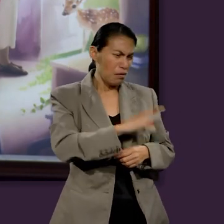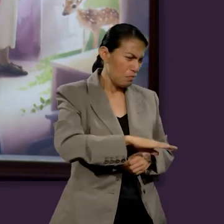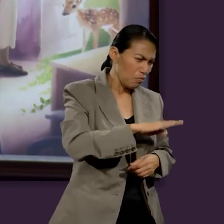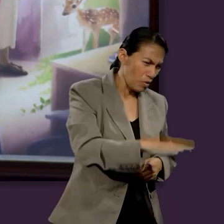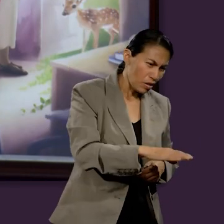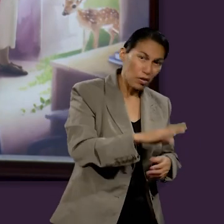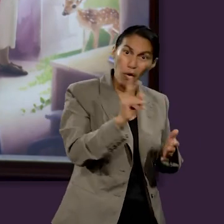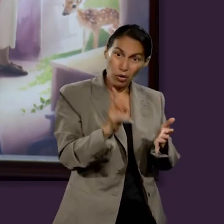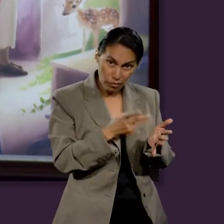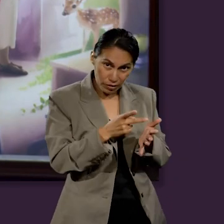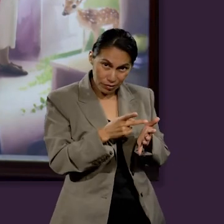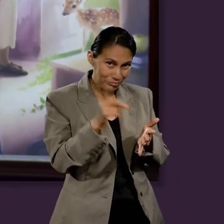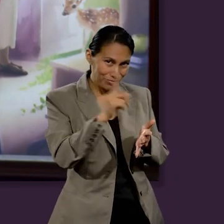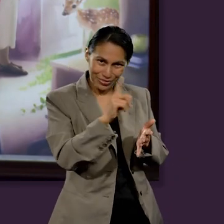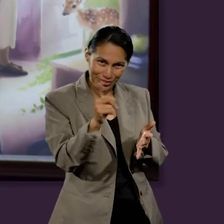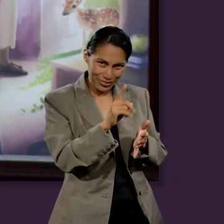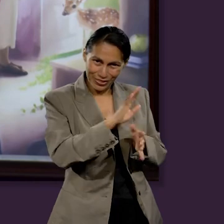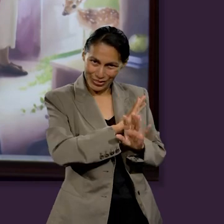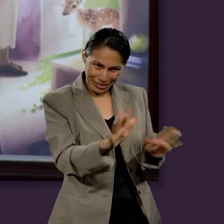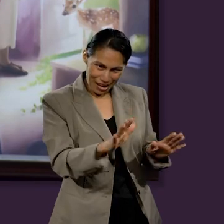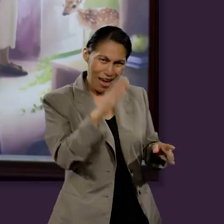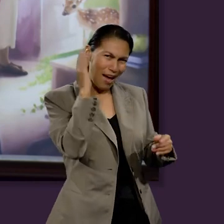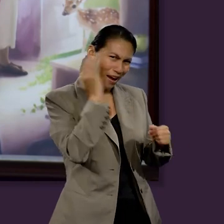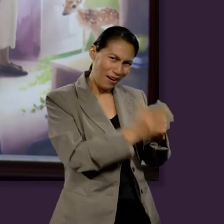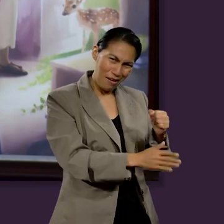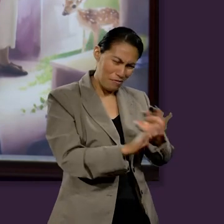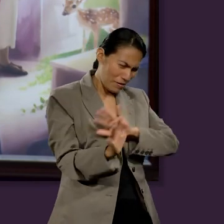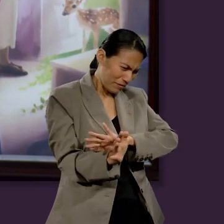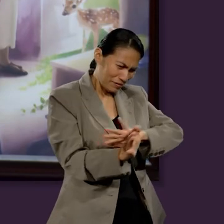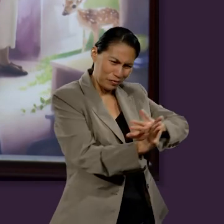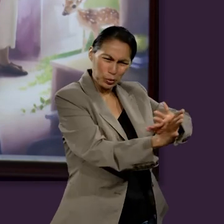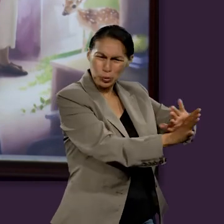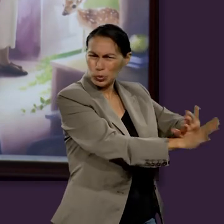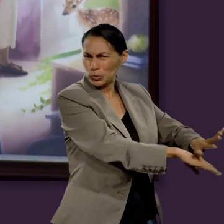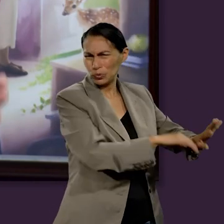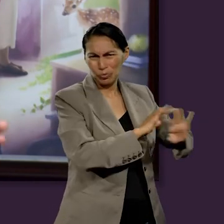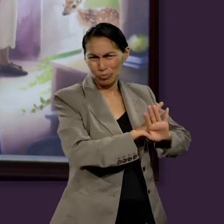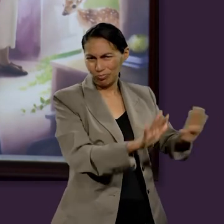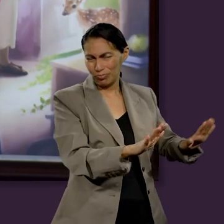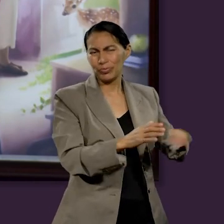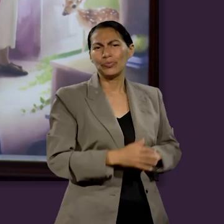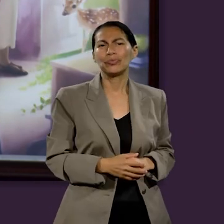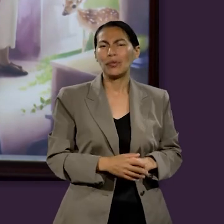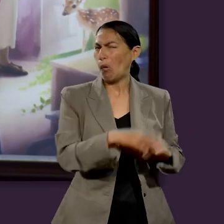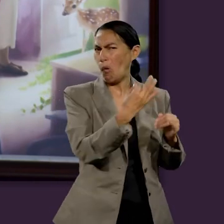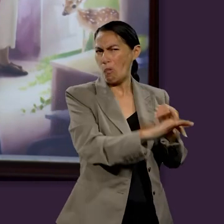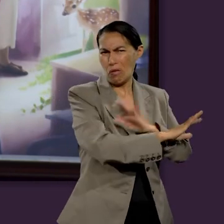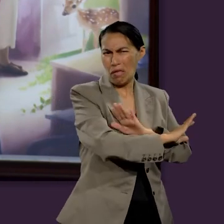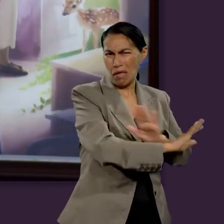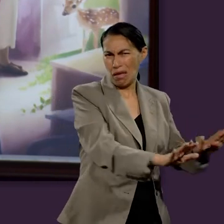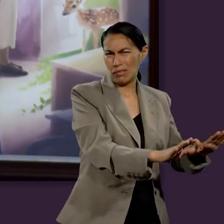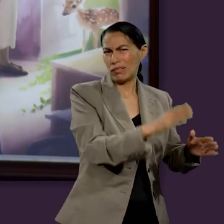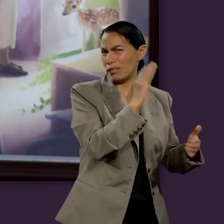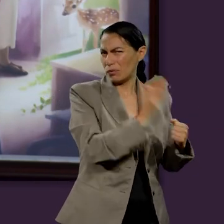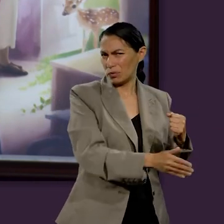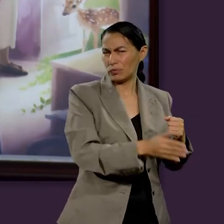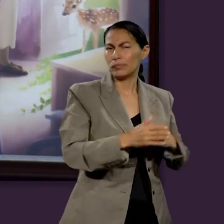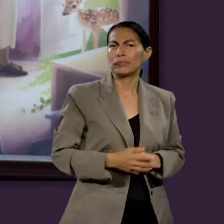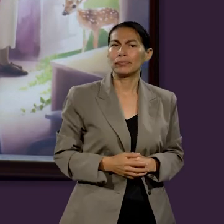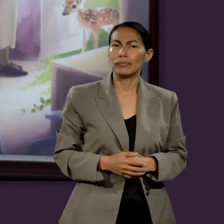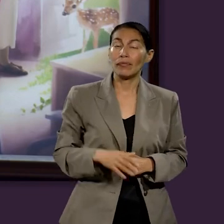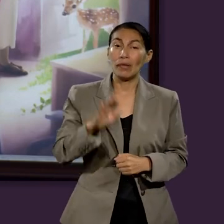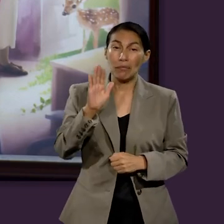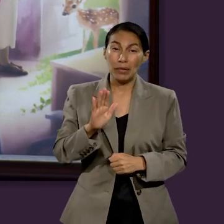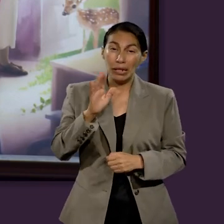más maldad, de que no haya más muerte, de que el mal se ha erradicado. Entonces, aunque